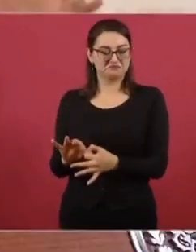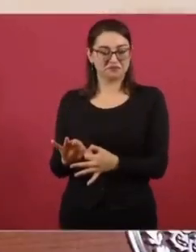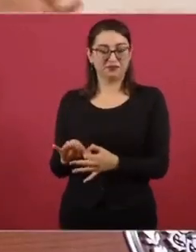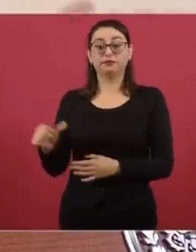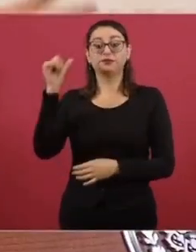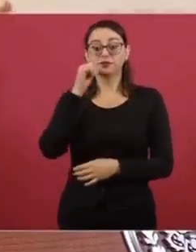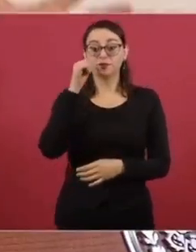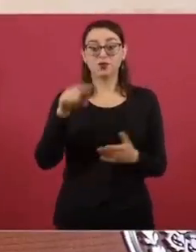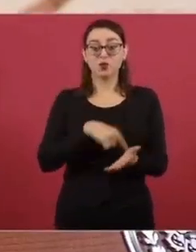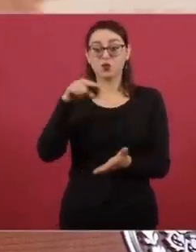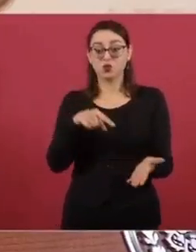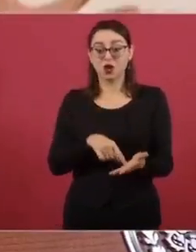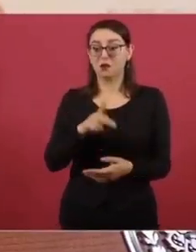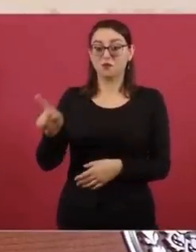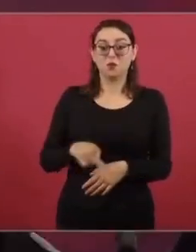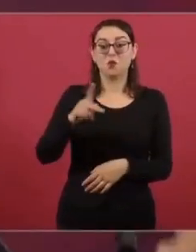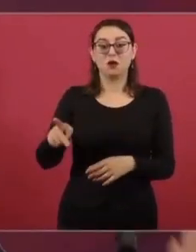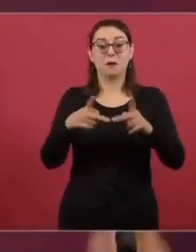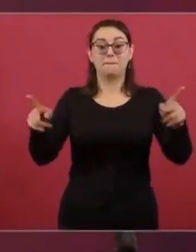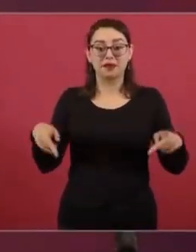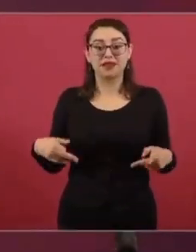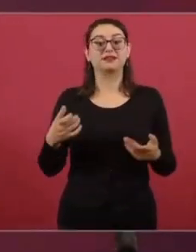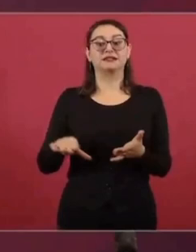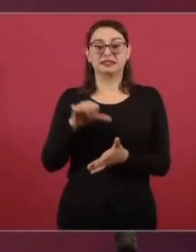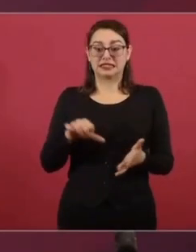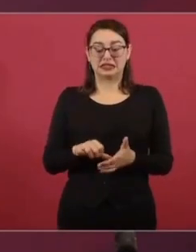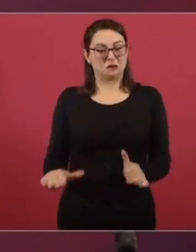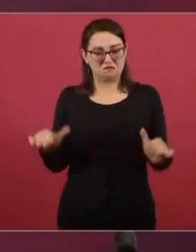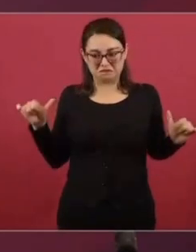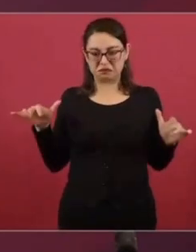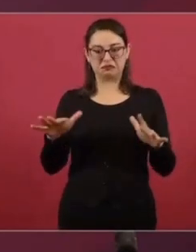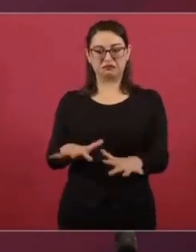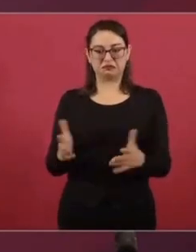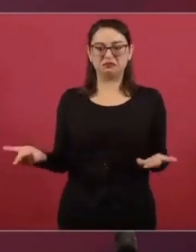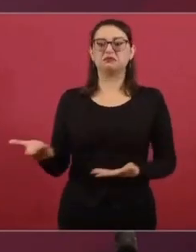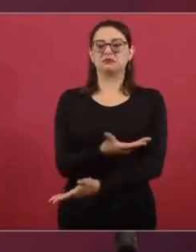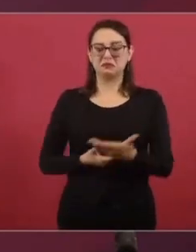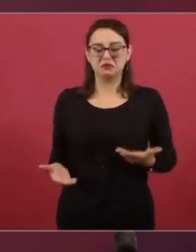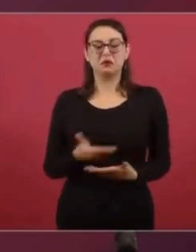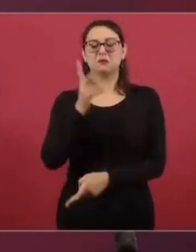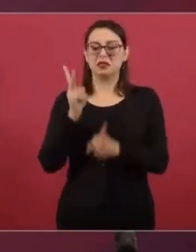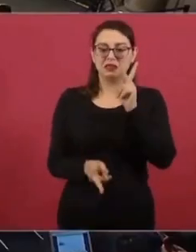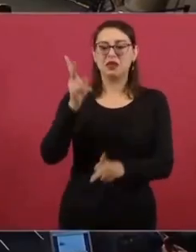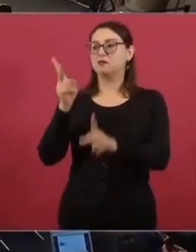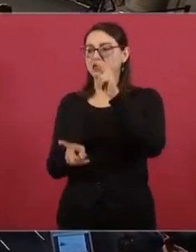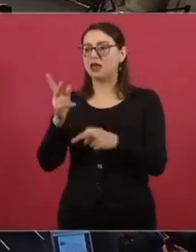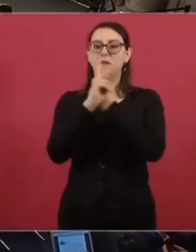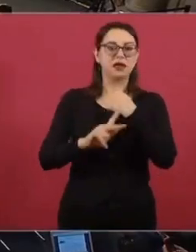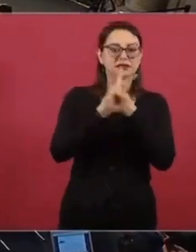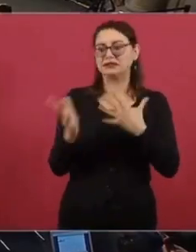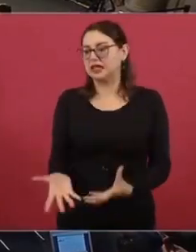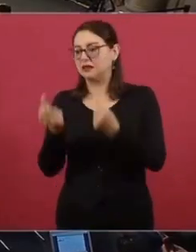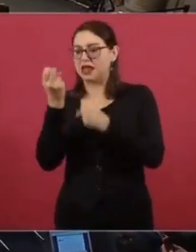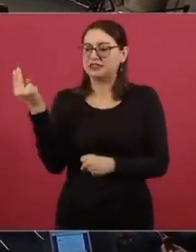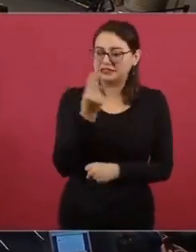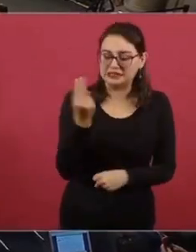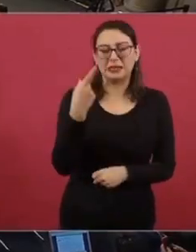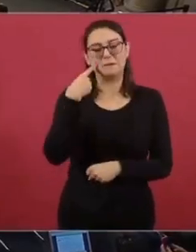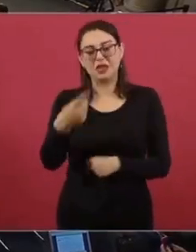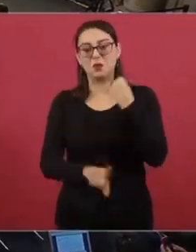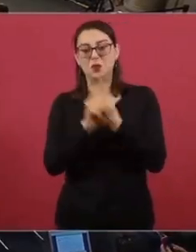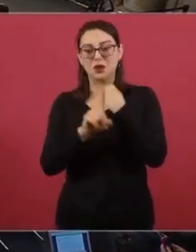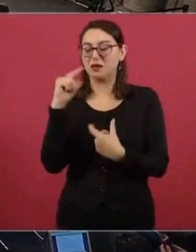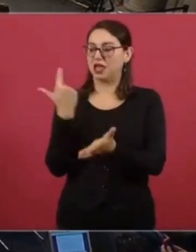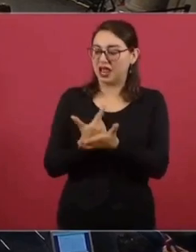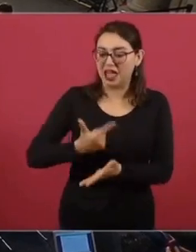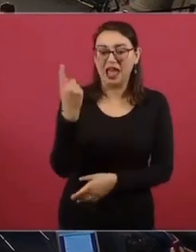plazas hablábamos y hablábamos de nuestro país y cómo rescatarlo y cuáles eran los grandes y graves problemas